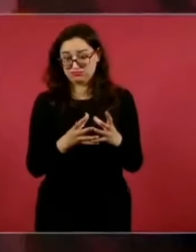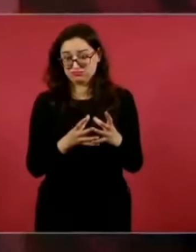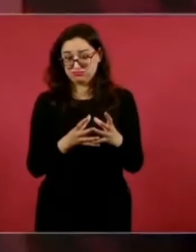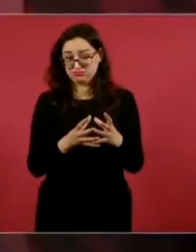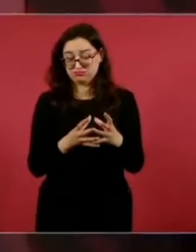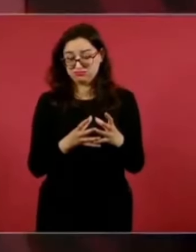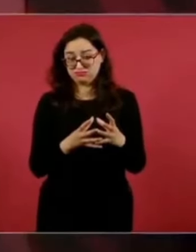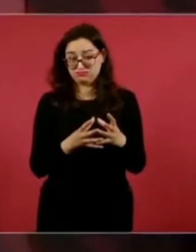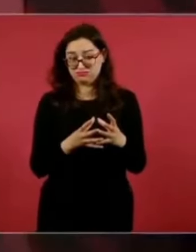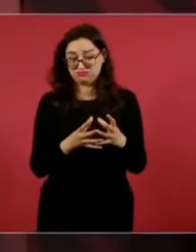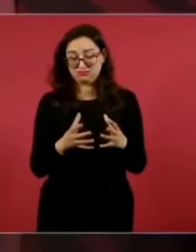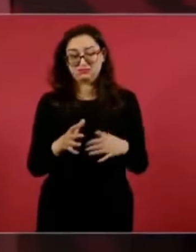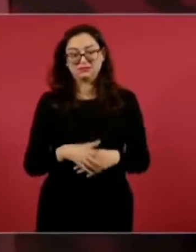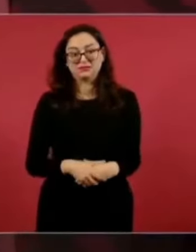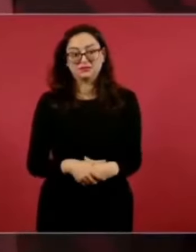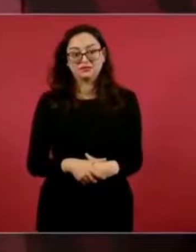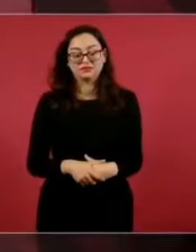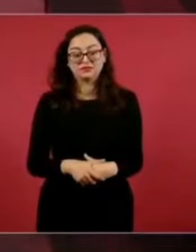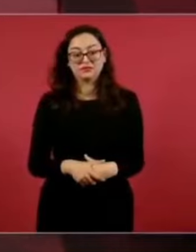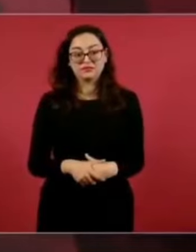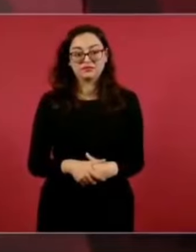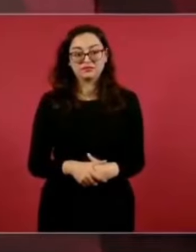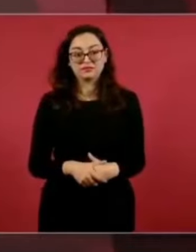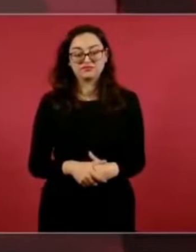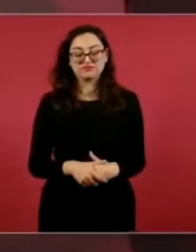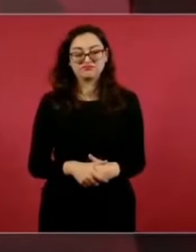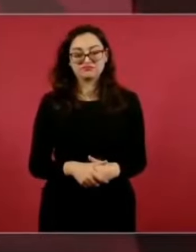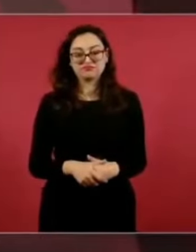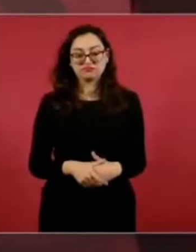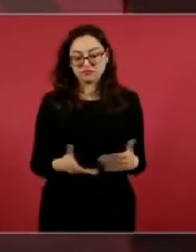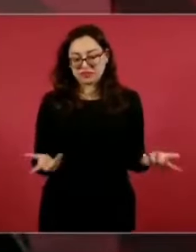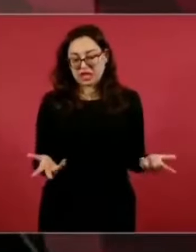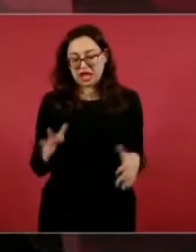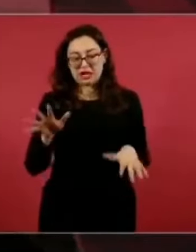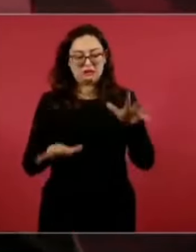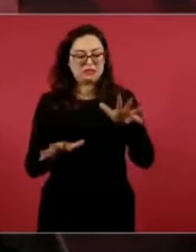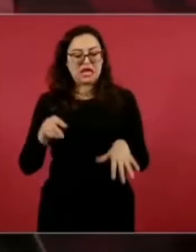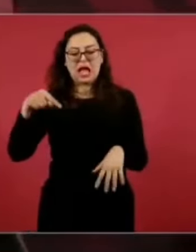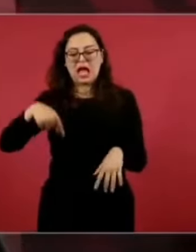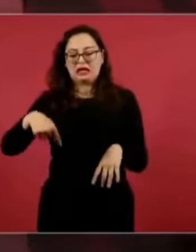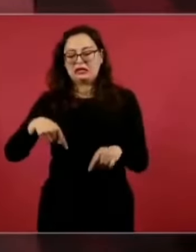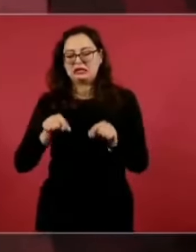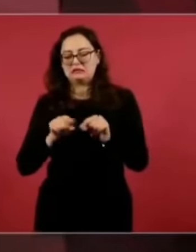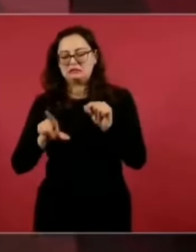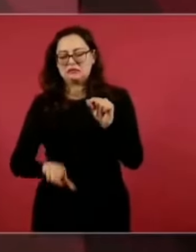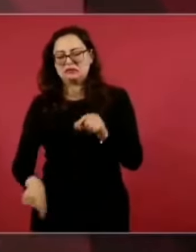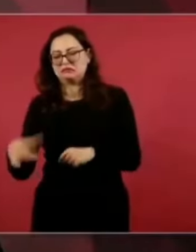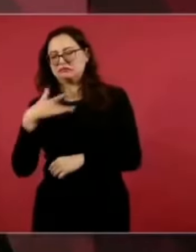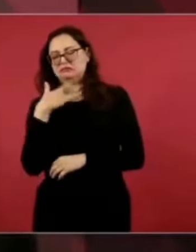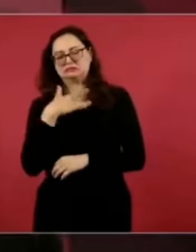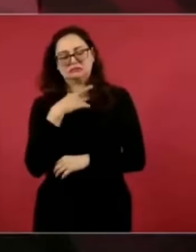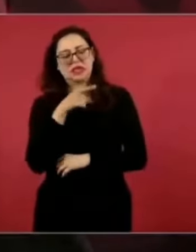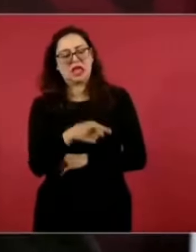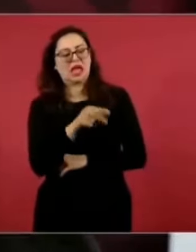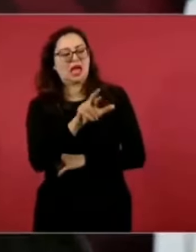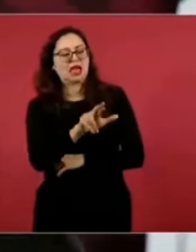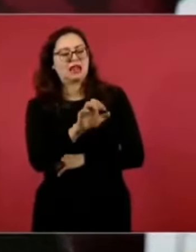A veces nos quejamos nosotros aquí de que el Reforma es un boletín del conservadurismo